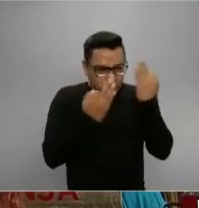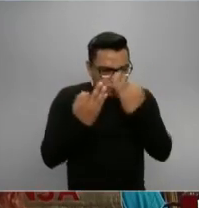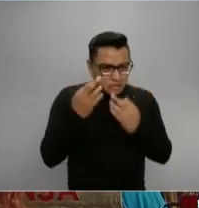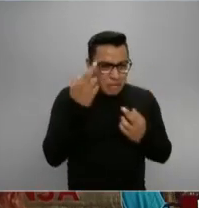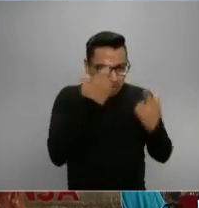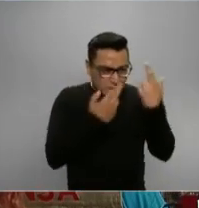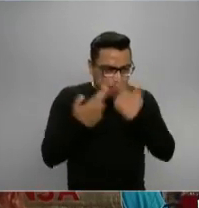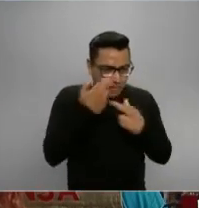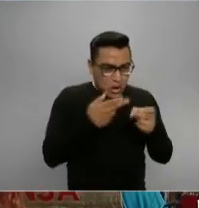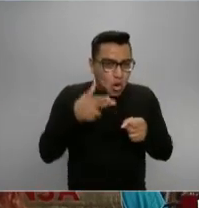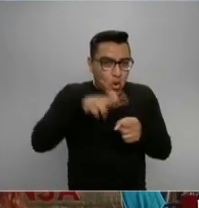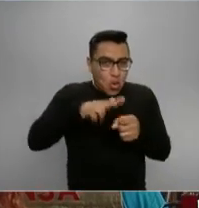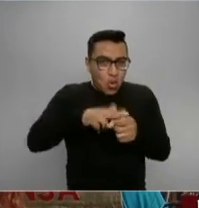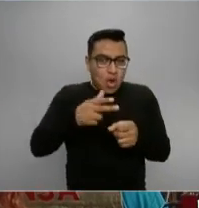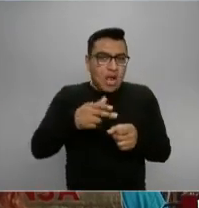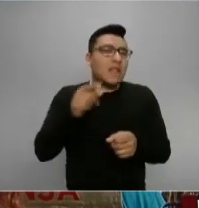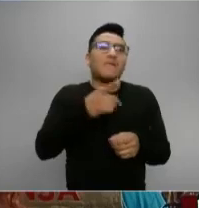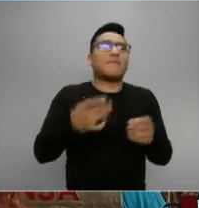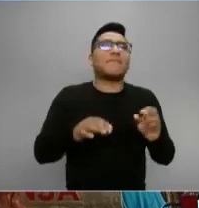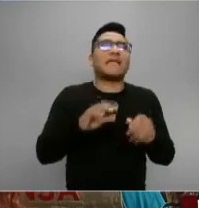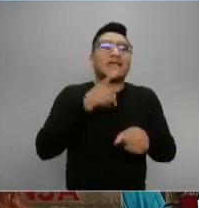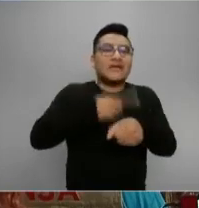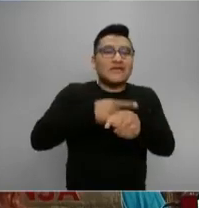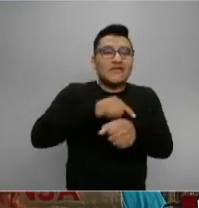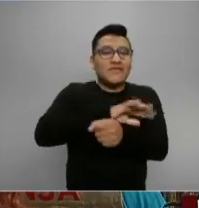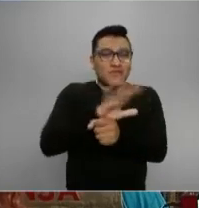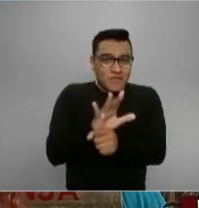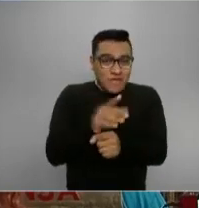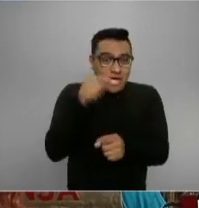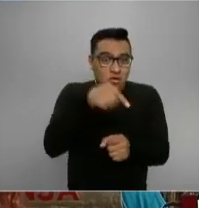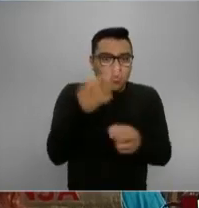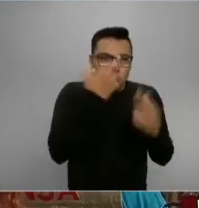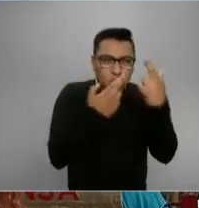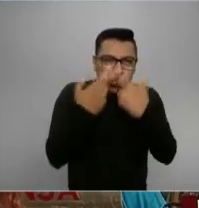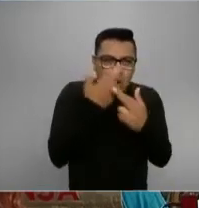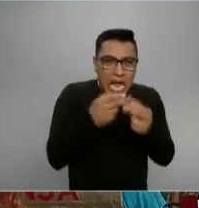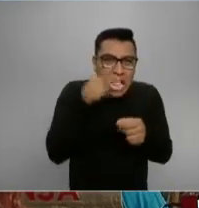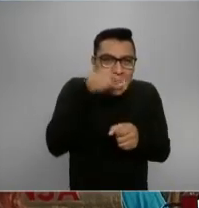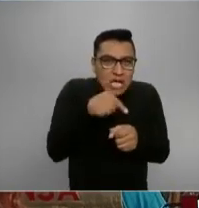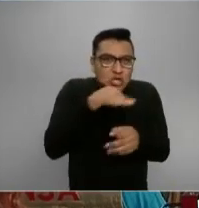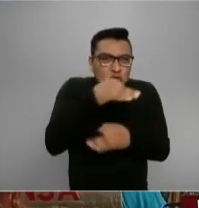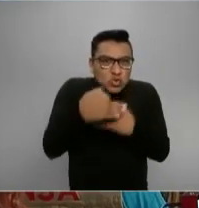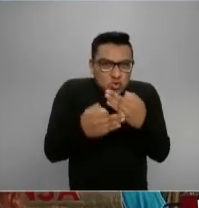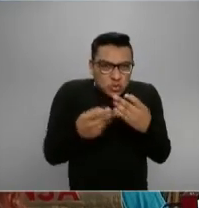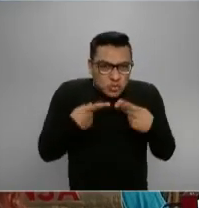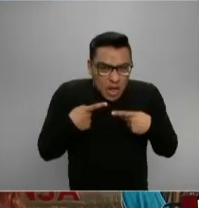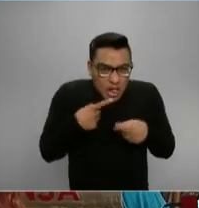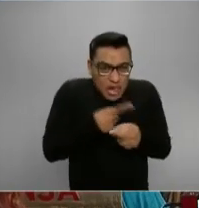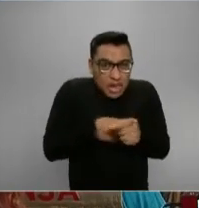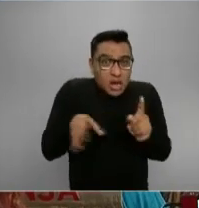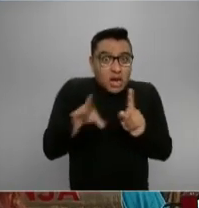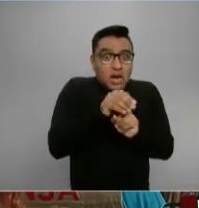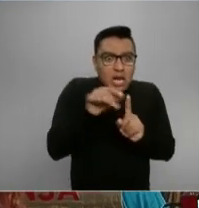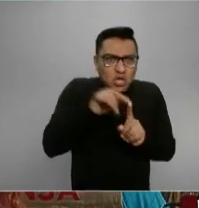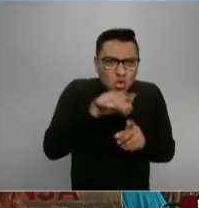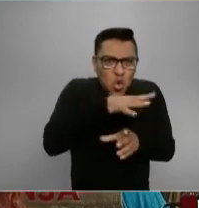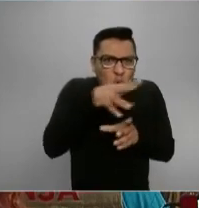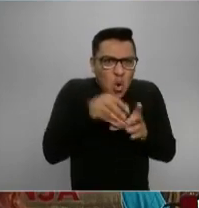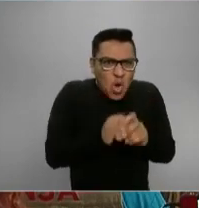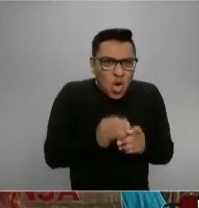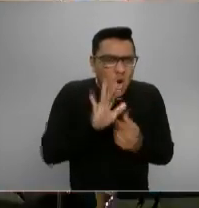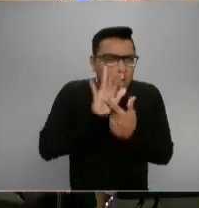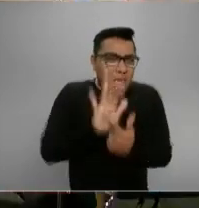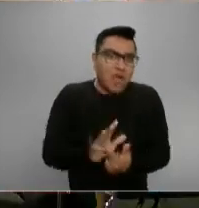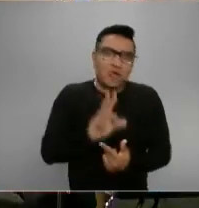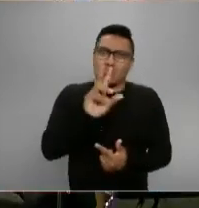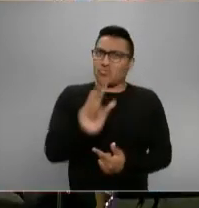coronavirus en México no visibiliza todos los casos, es decir, que es una especie de